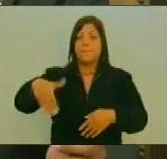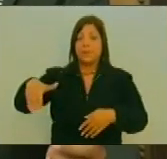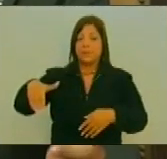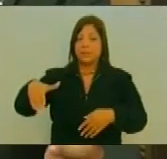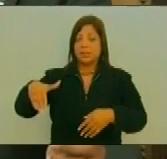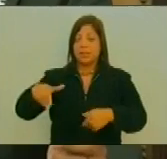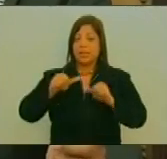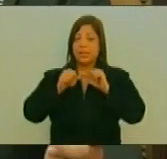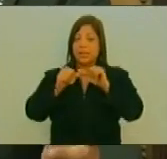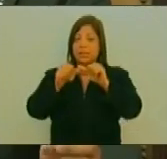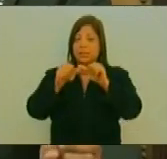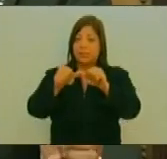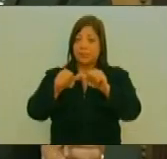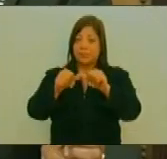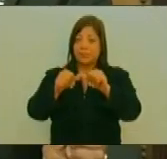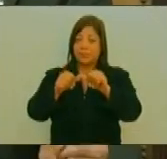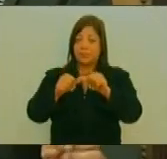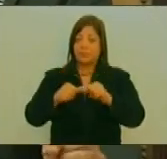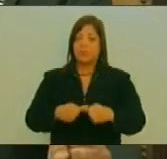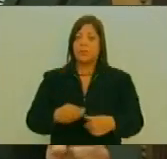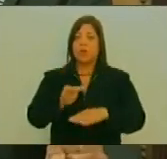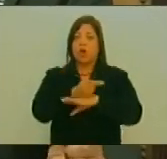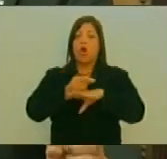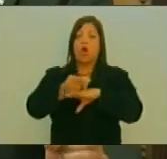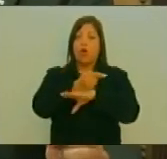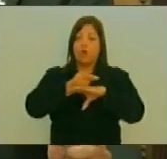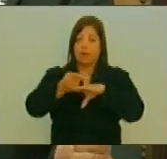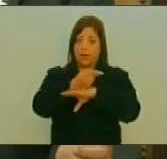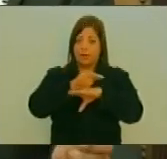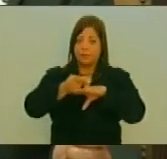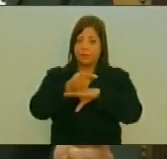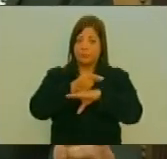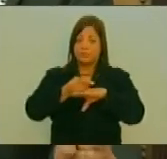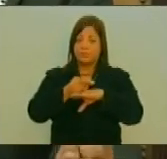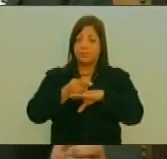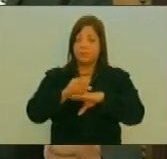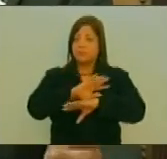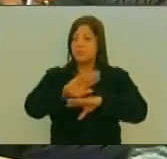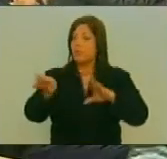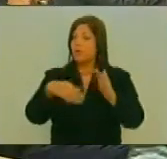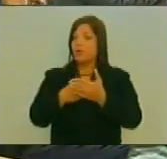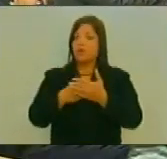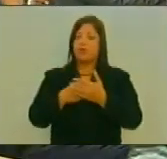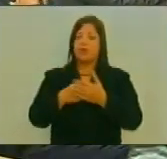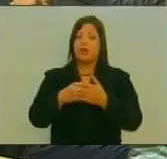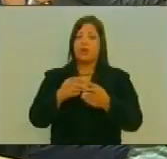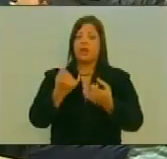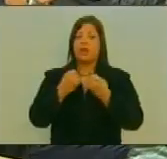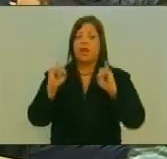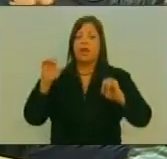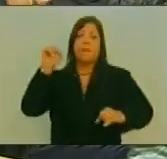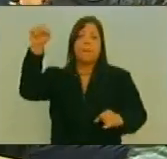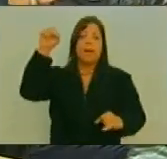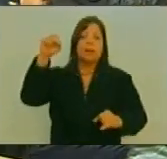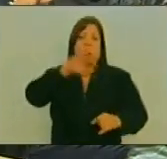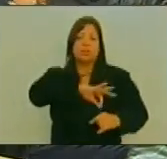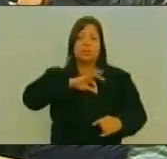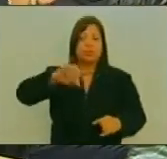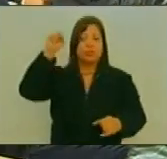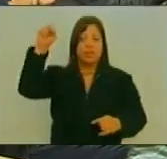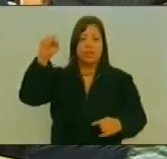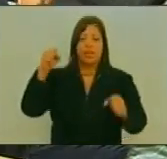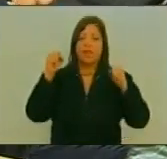Seguimiento De la Gestión De gobierno Sin otro Particular Dependencia Y patria Socialista